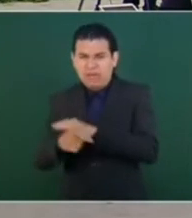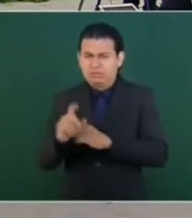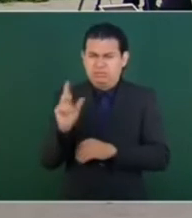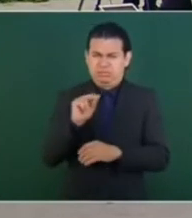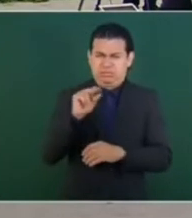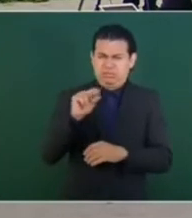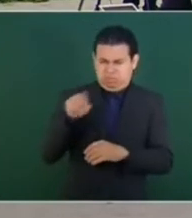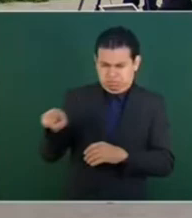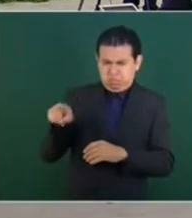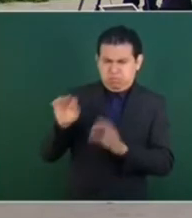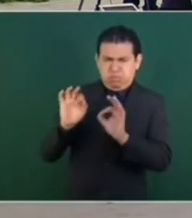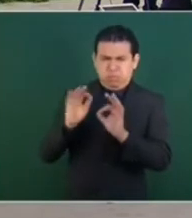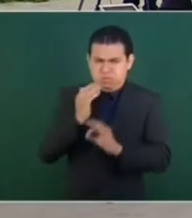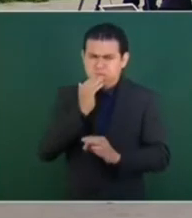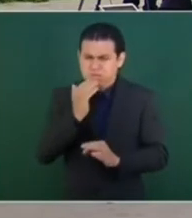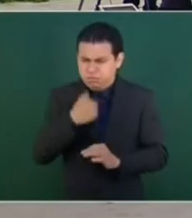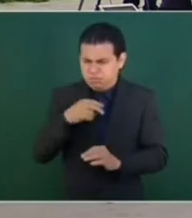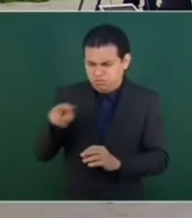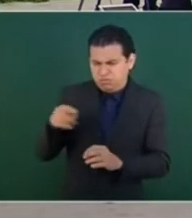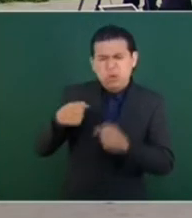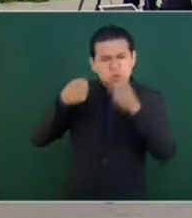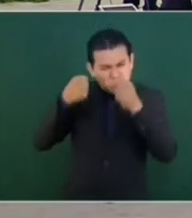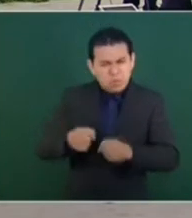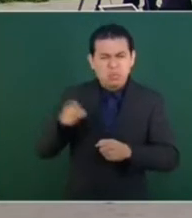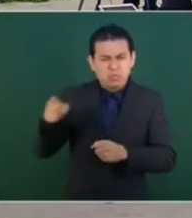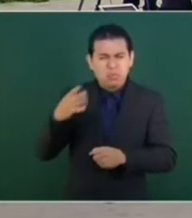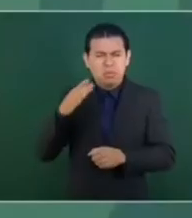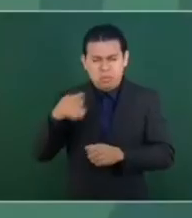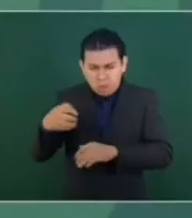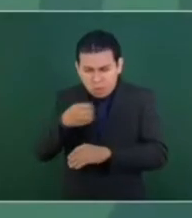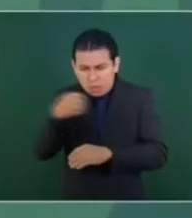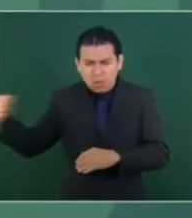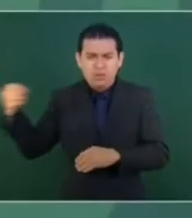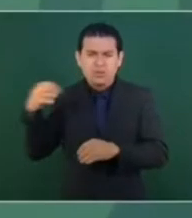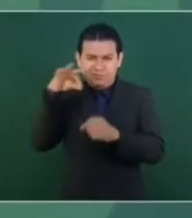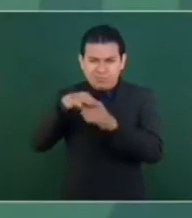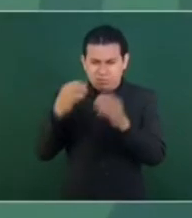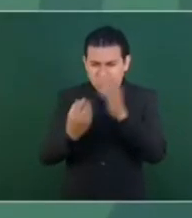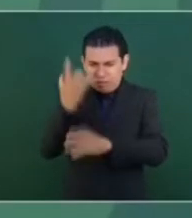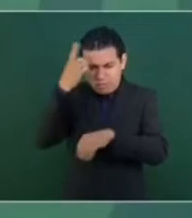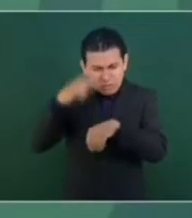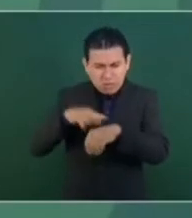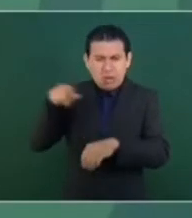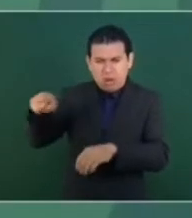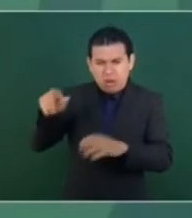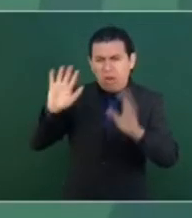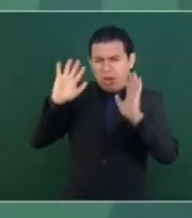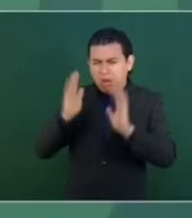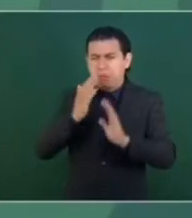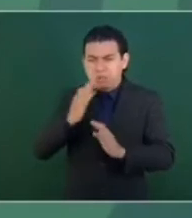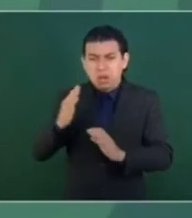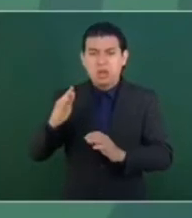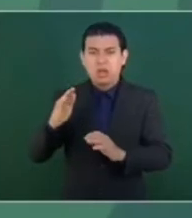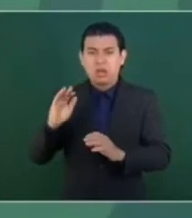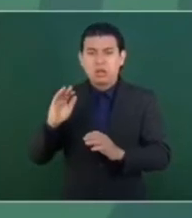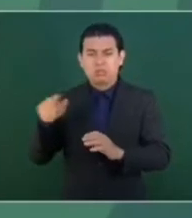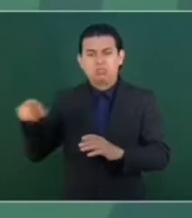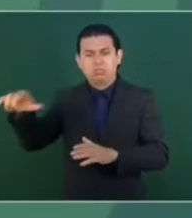de estos intelectuales